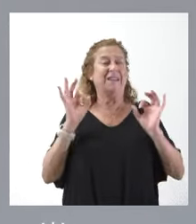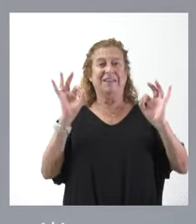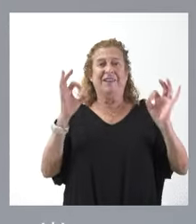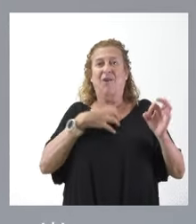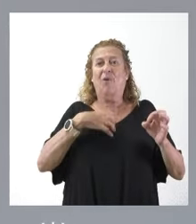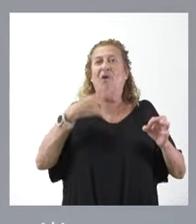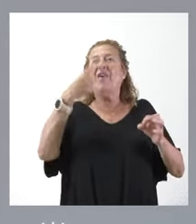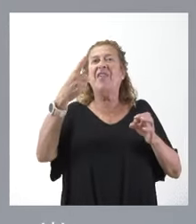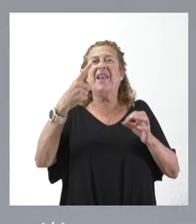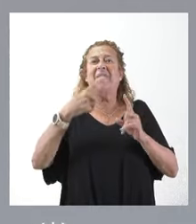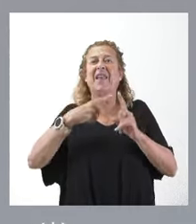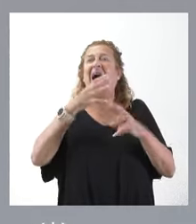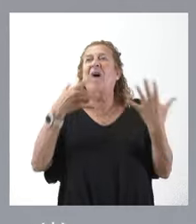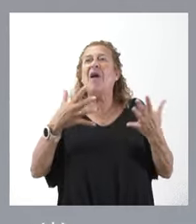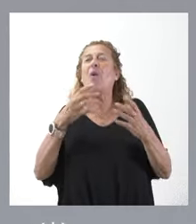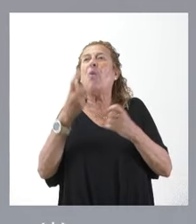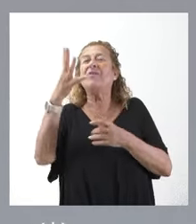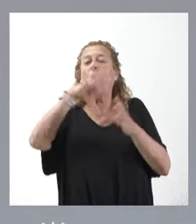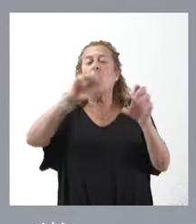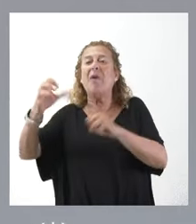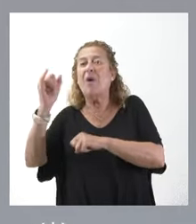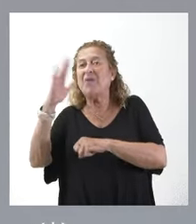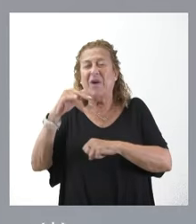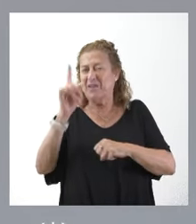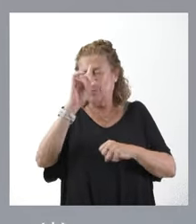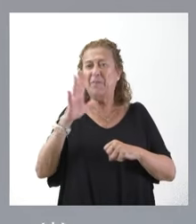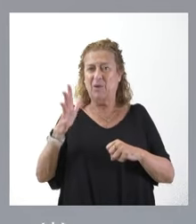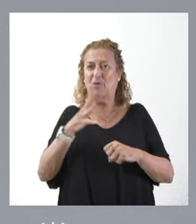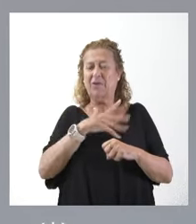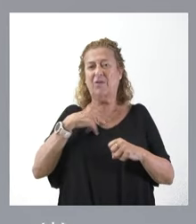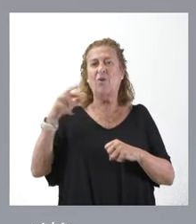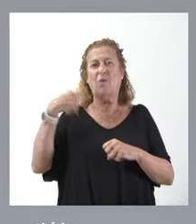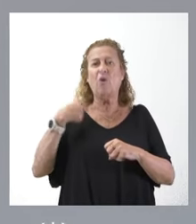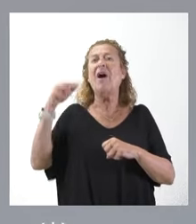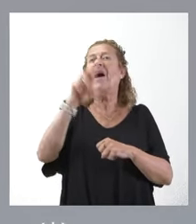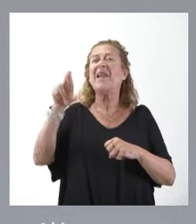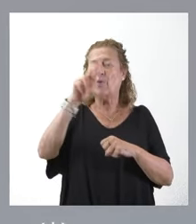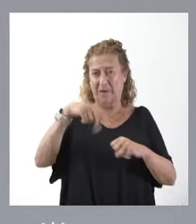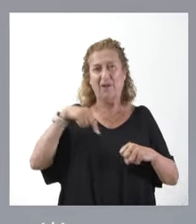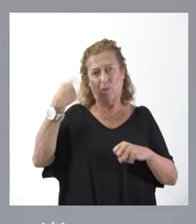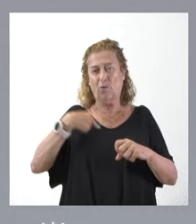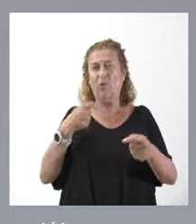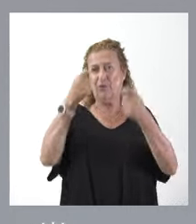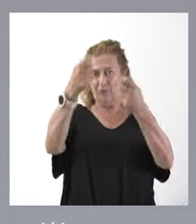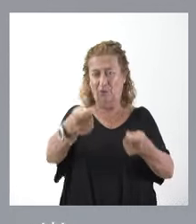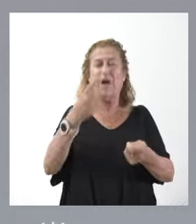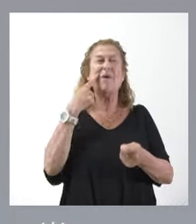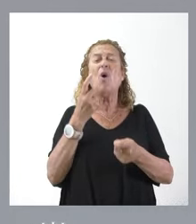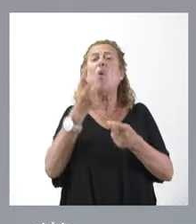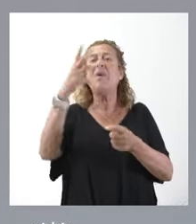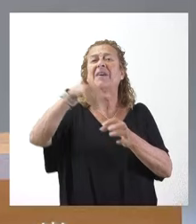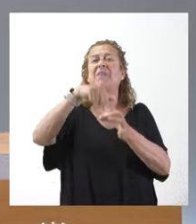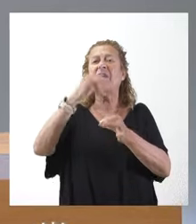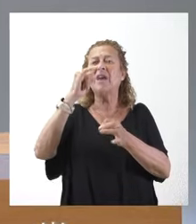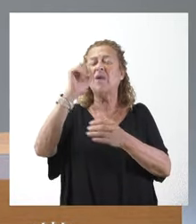grado de ocupación tienen en la actualidad, pero recuperamos ese dato y se lo participamos del grado de ocupación que tienen esas plazas.